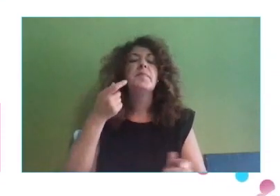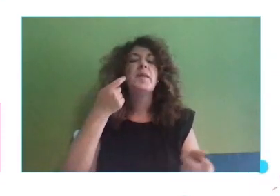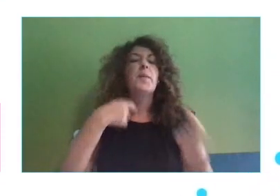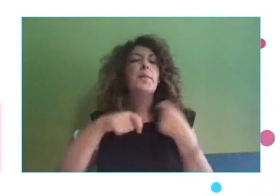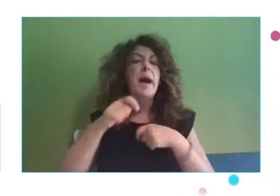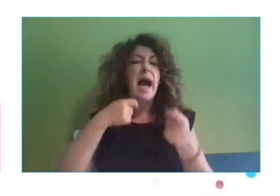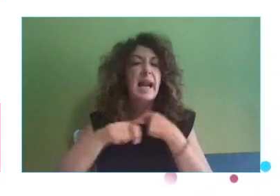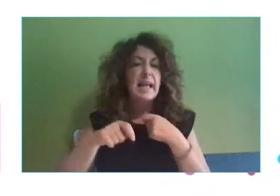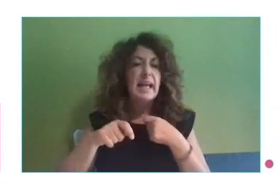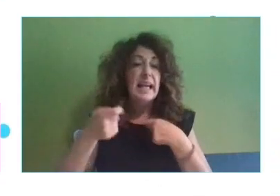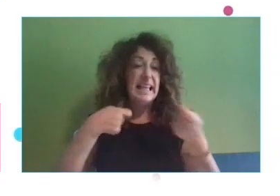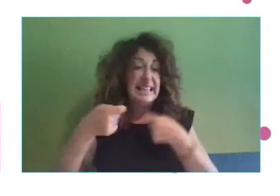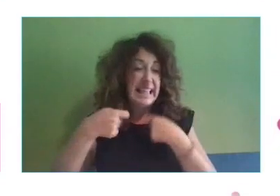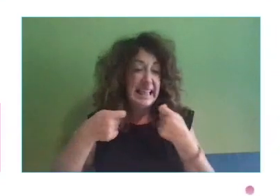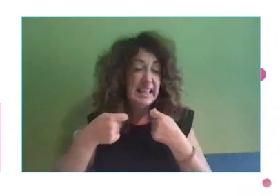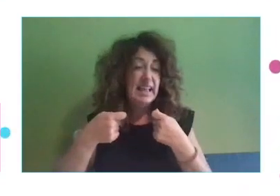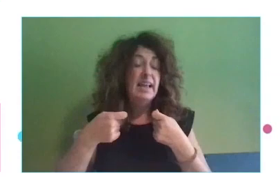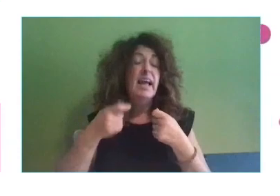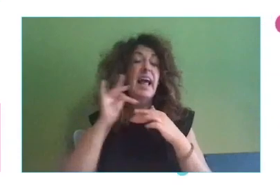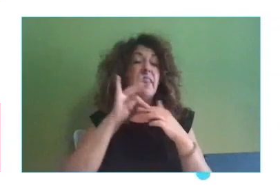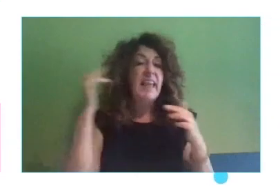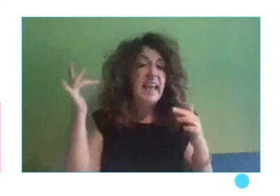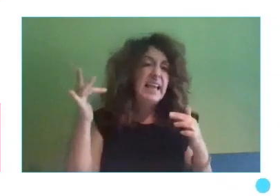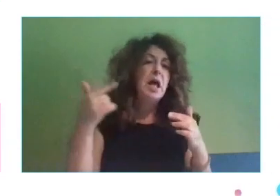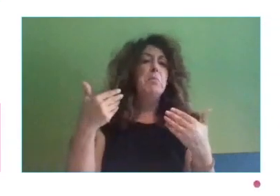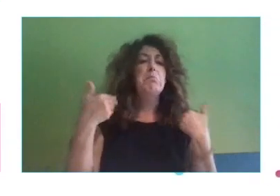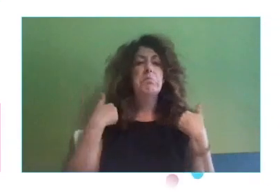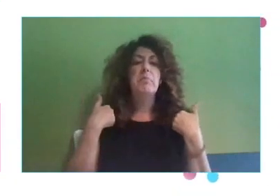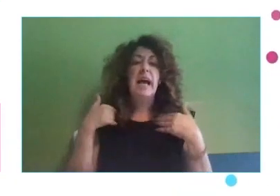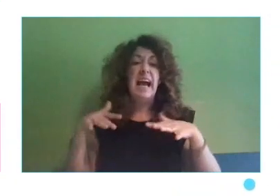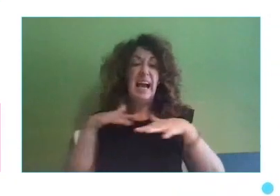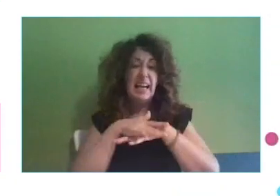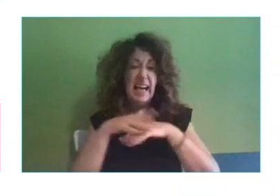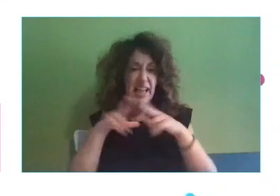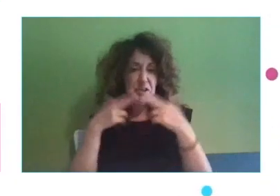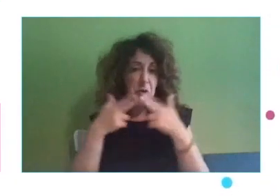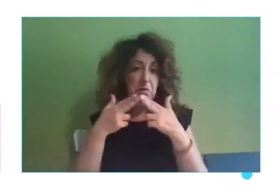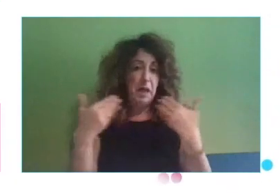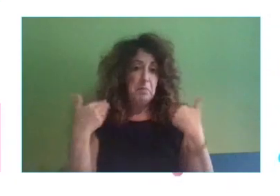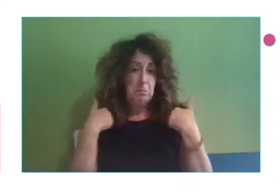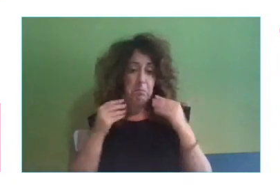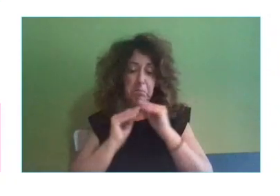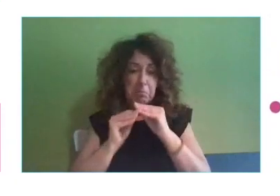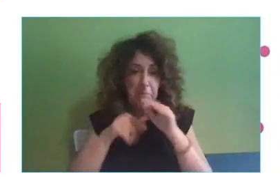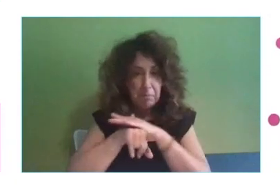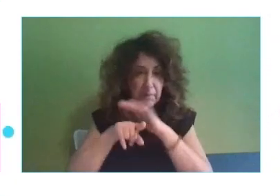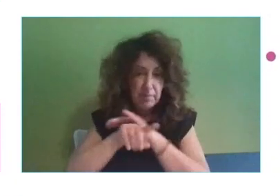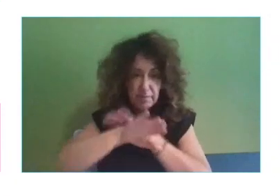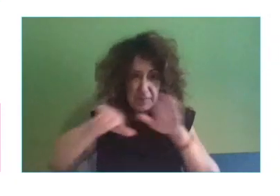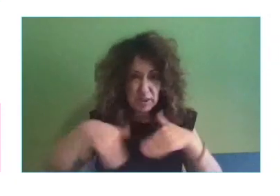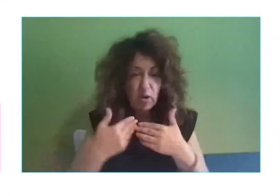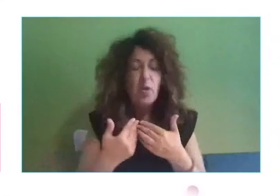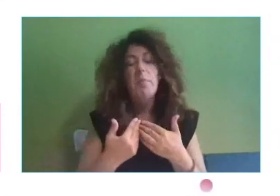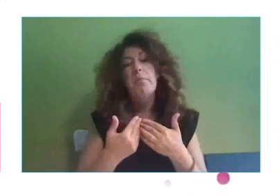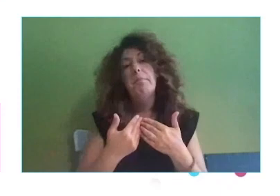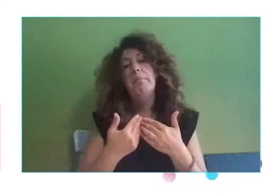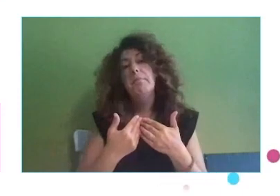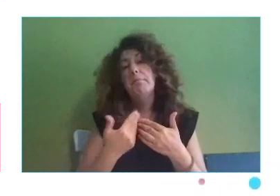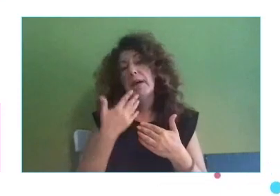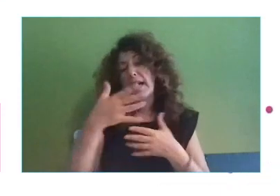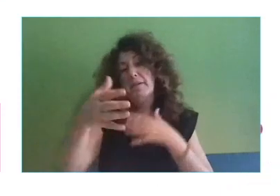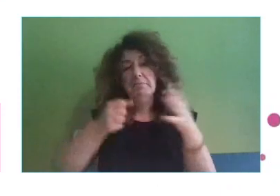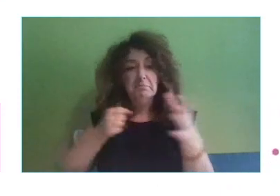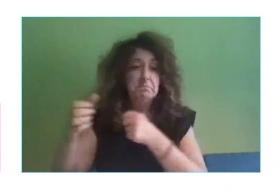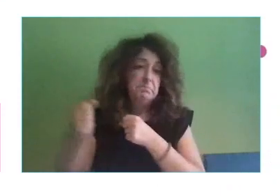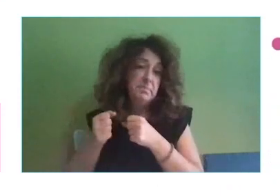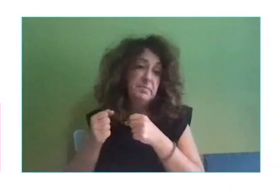gestione sus redes sociales, que gestione todos los otros elementos que necesita para captar clientes. Y, por supuesto,